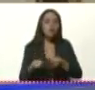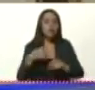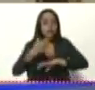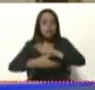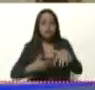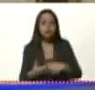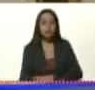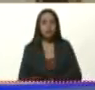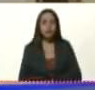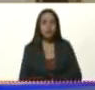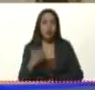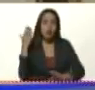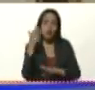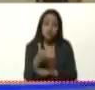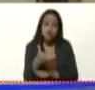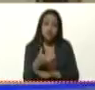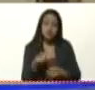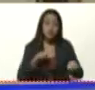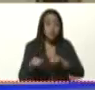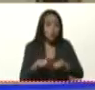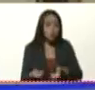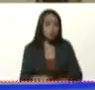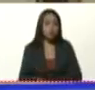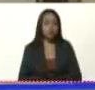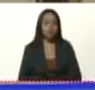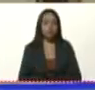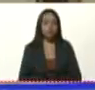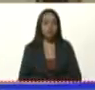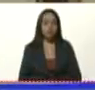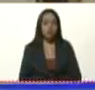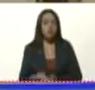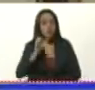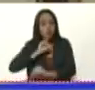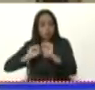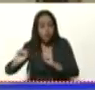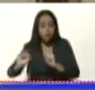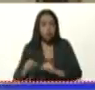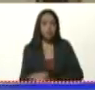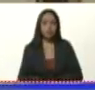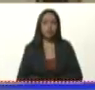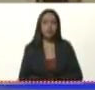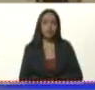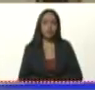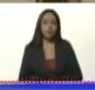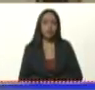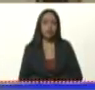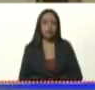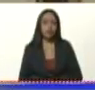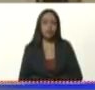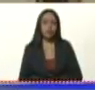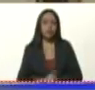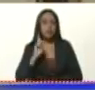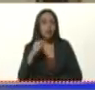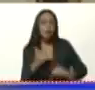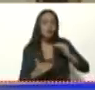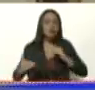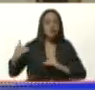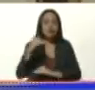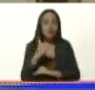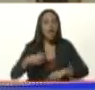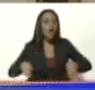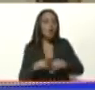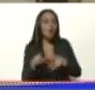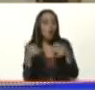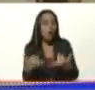para llevarla, para enfrentarla y para superarla como tenemos que